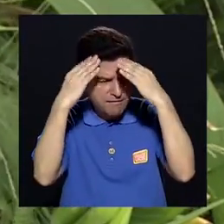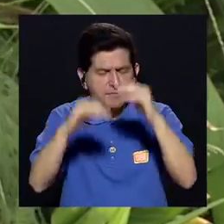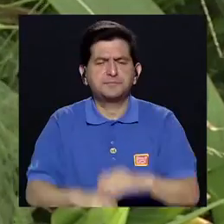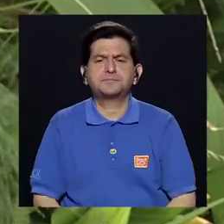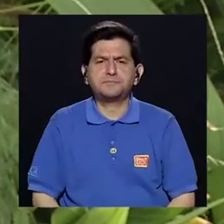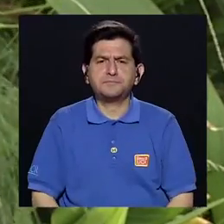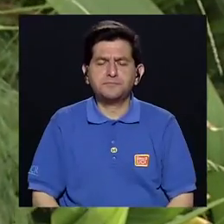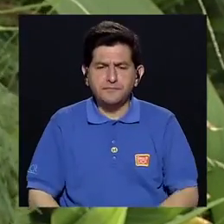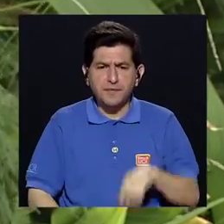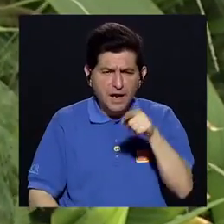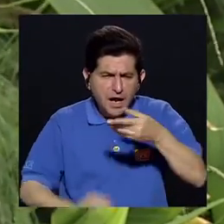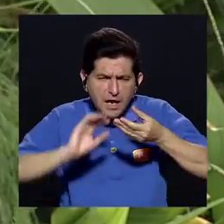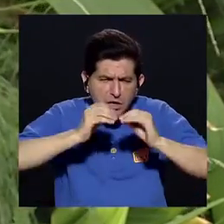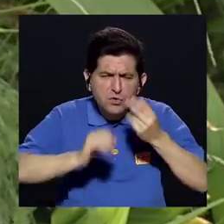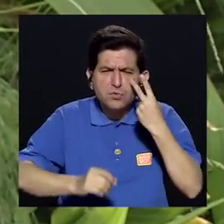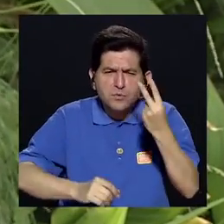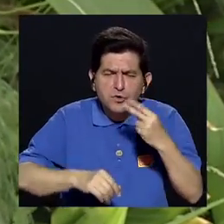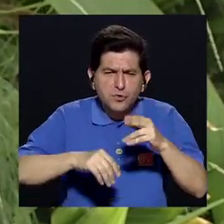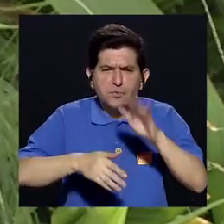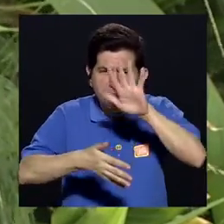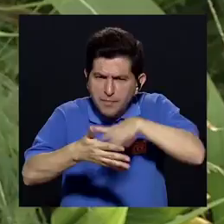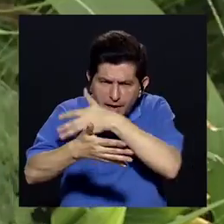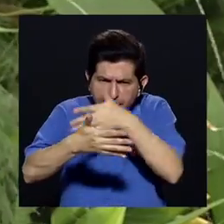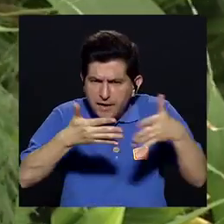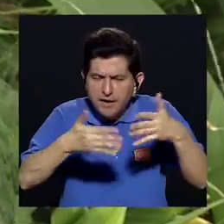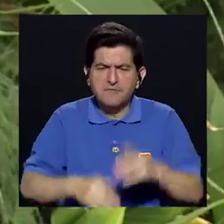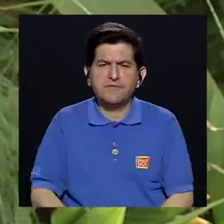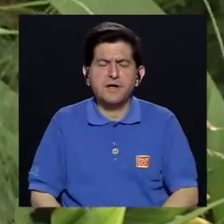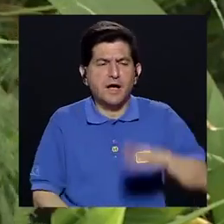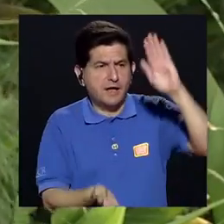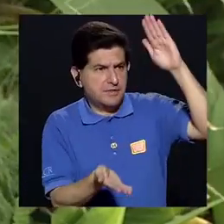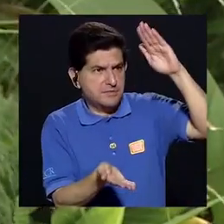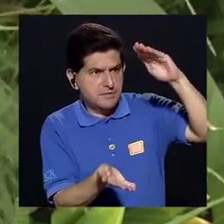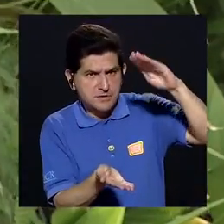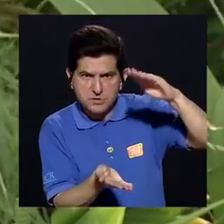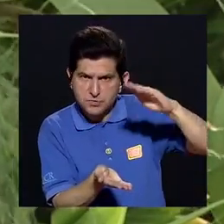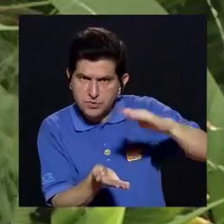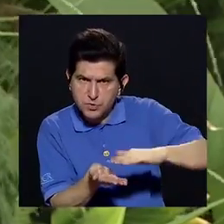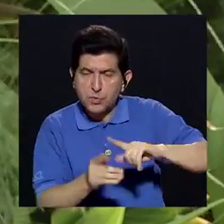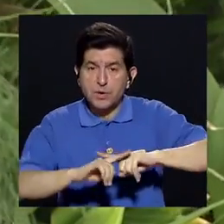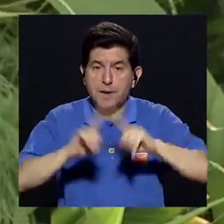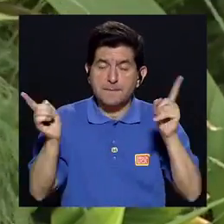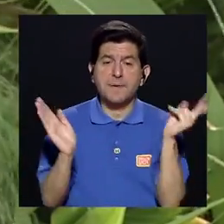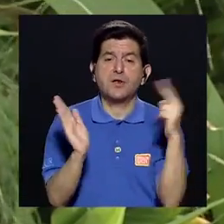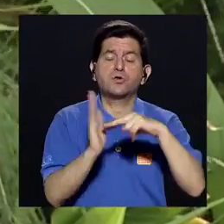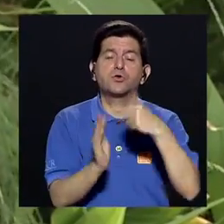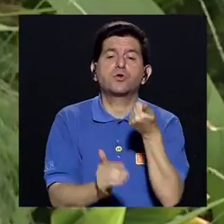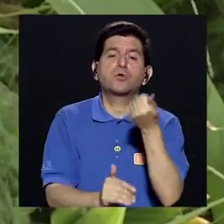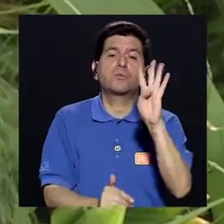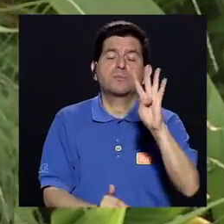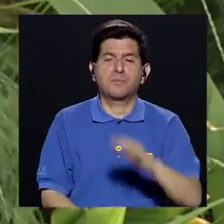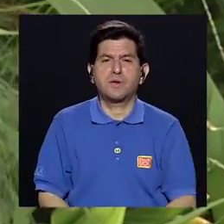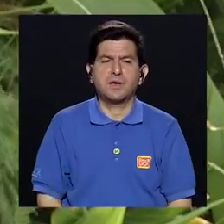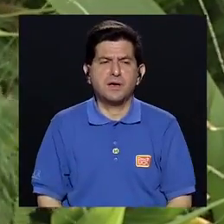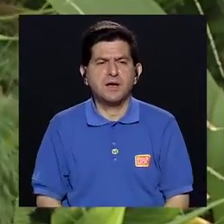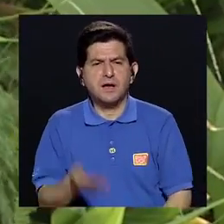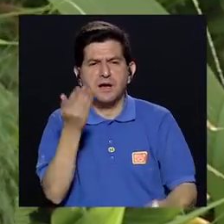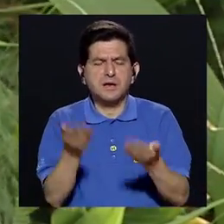específicos La incidencia Si usted ve la gráfica La incidencia Va en descenso Pero llegamos al 2014 En que hace